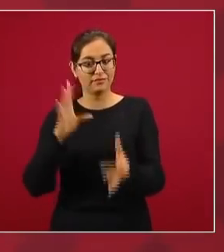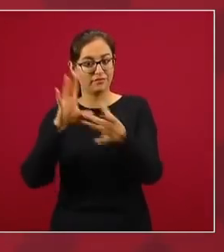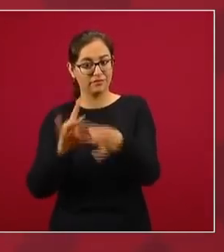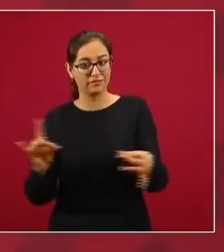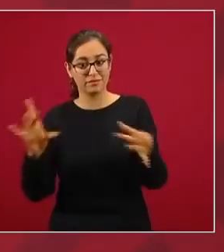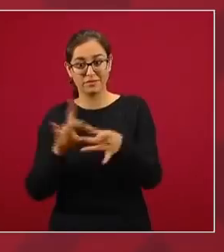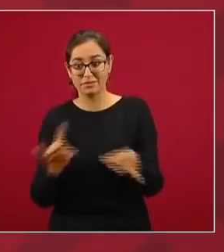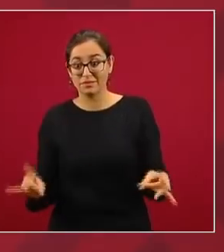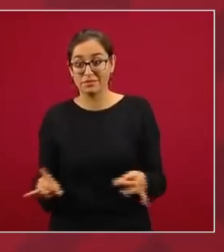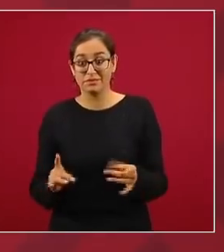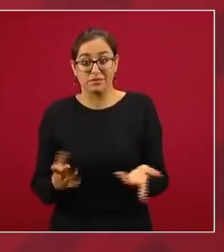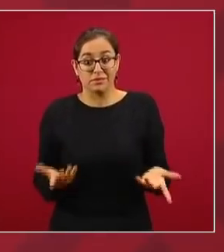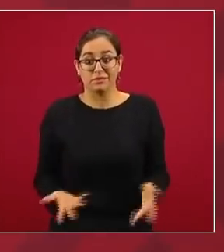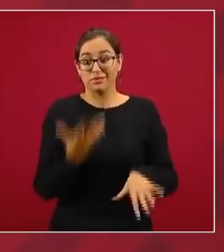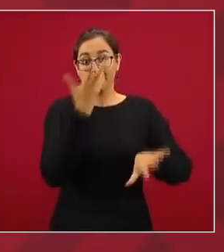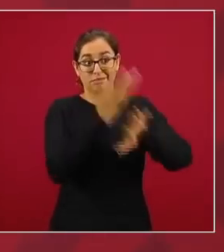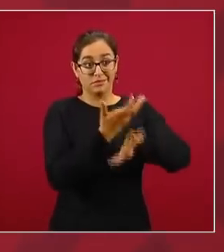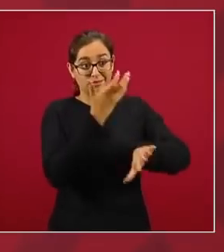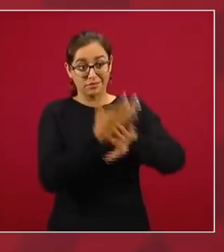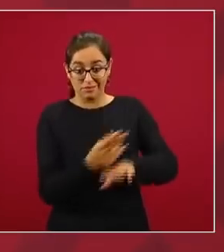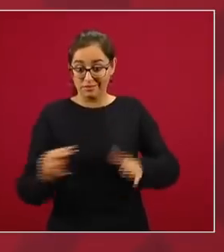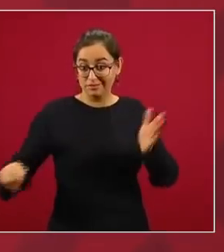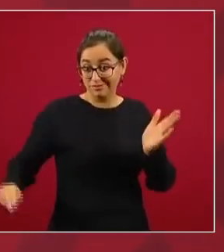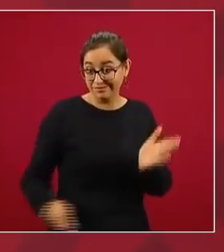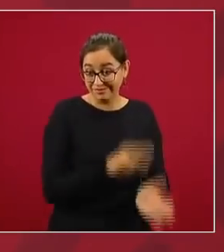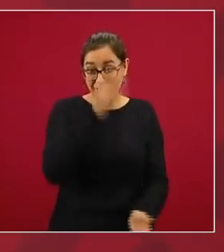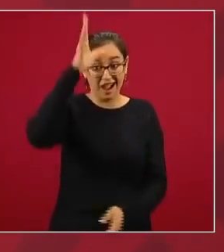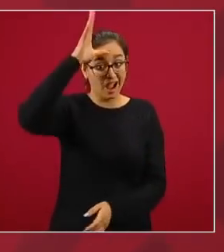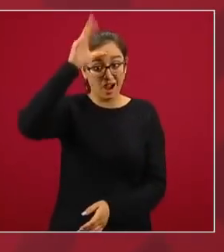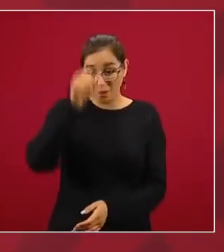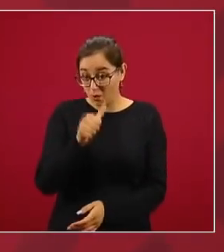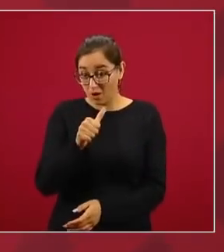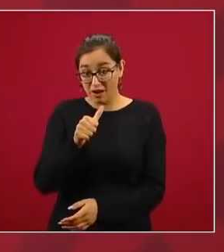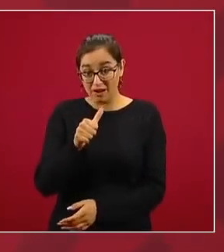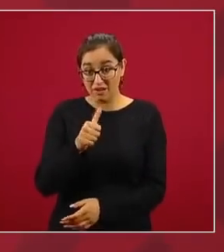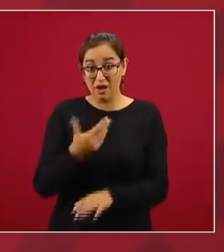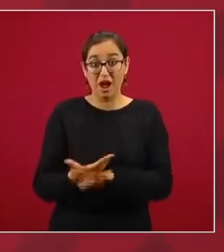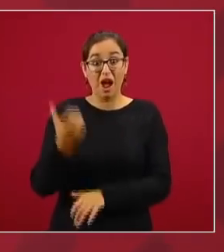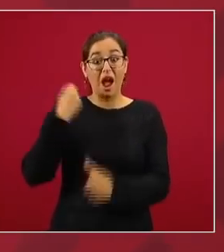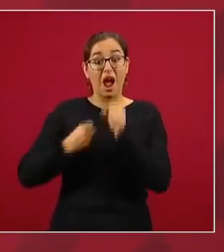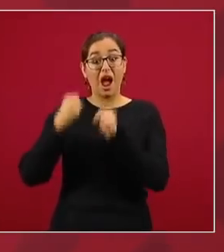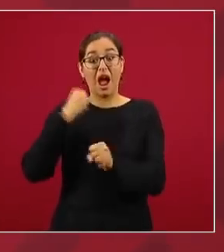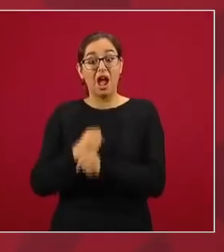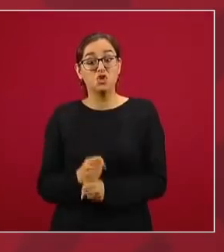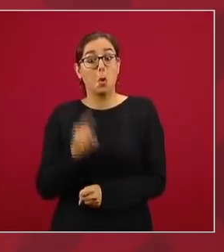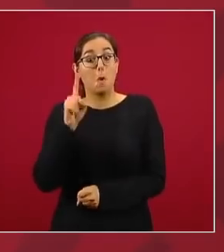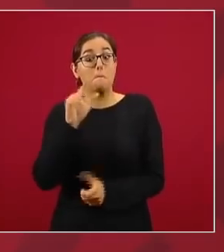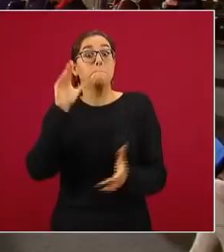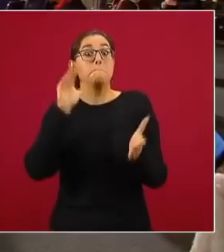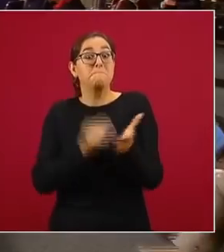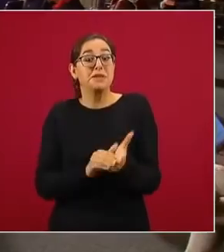tiene firmado con el gobierno de Estados Unidos desde 1944,